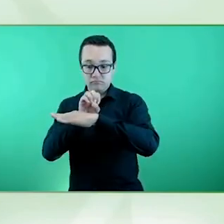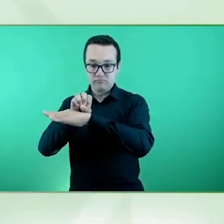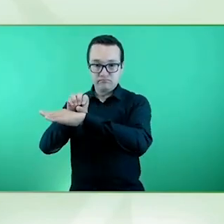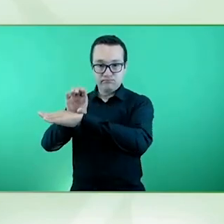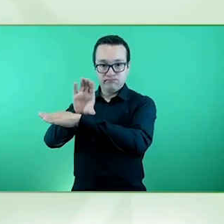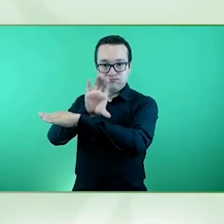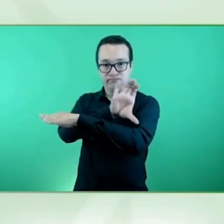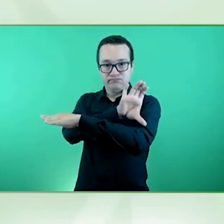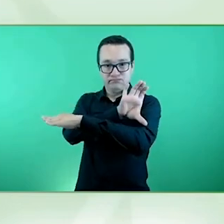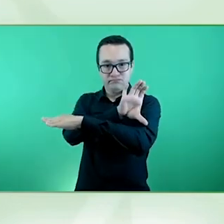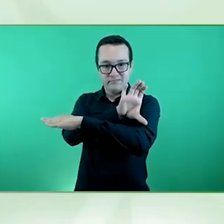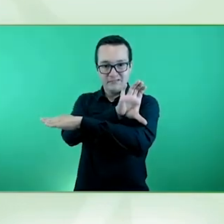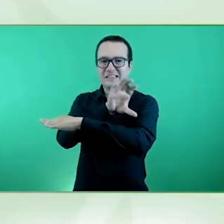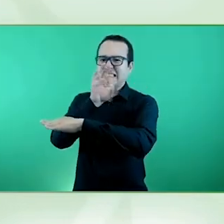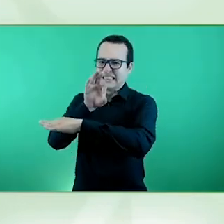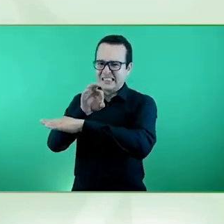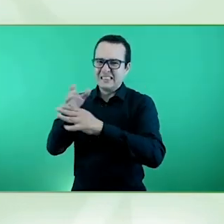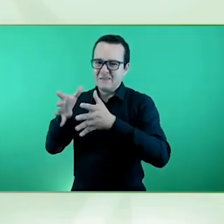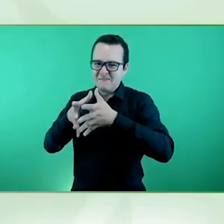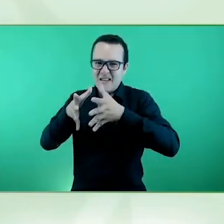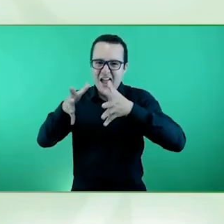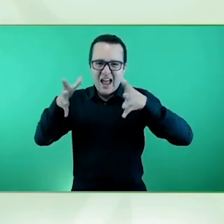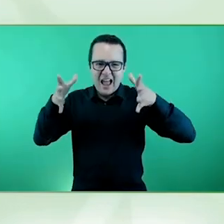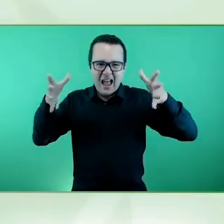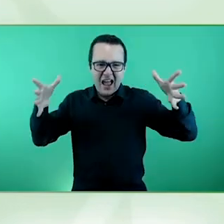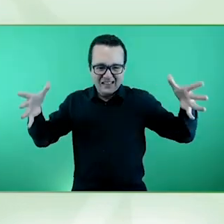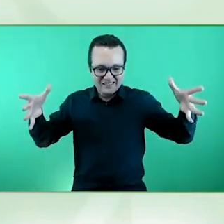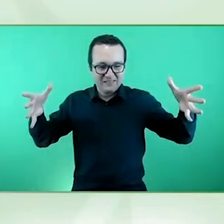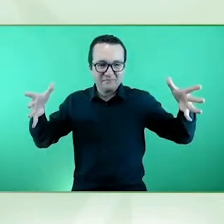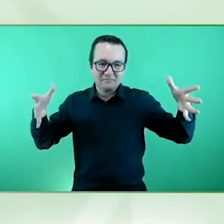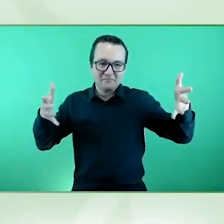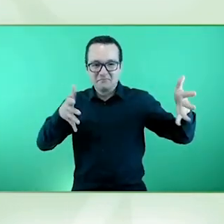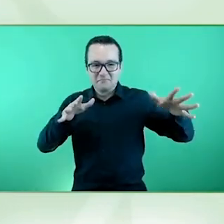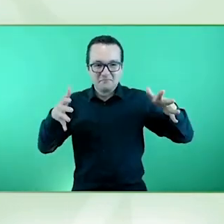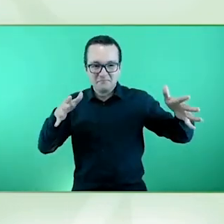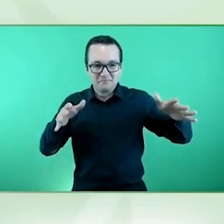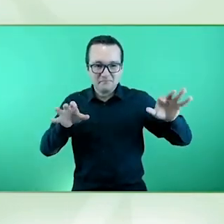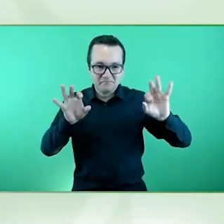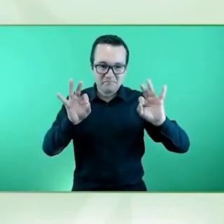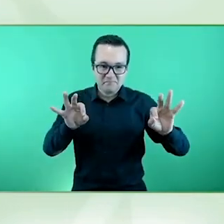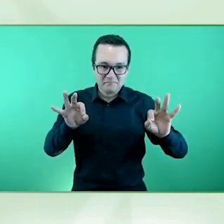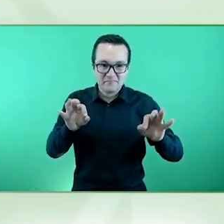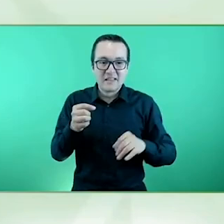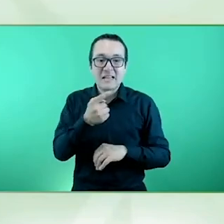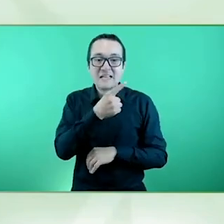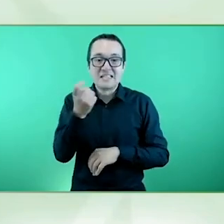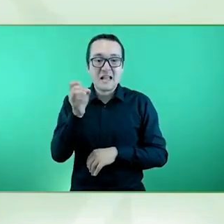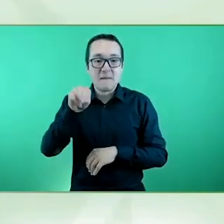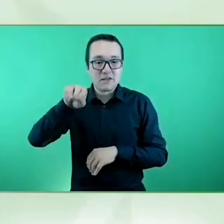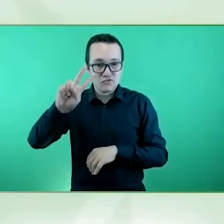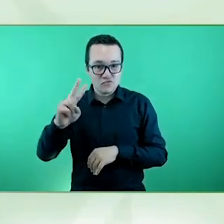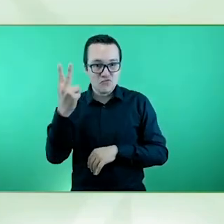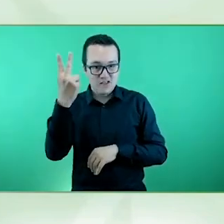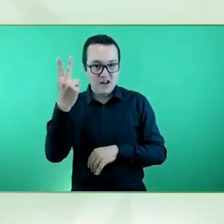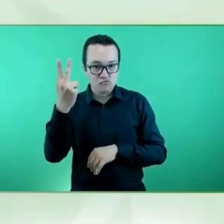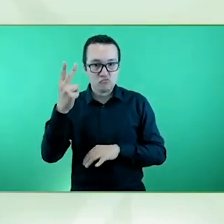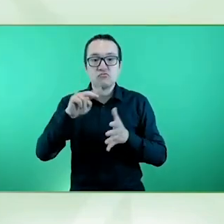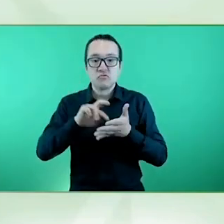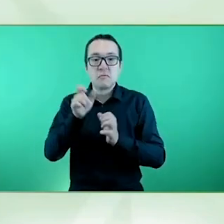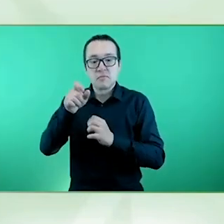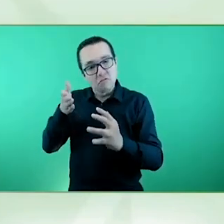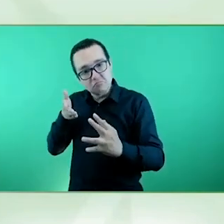mayor, como una vivienda de unos 100 metros cuadrados, que podía visitar cualquier persona totalmente